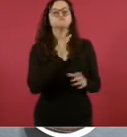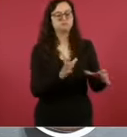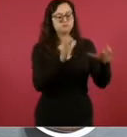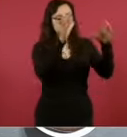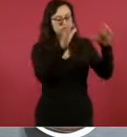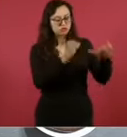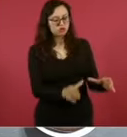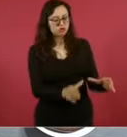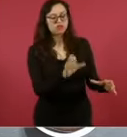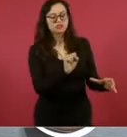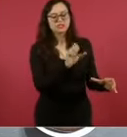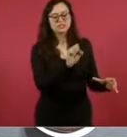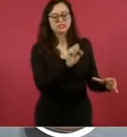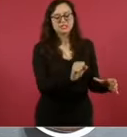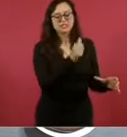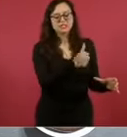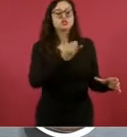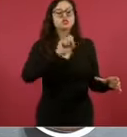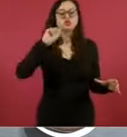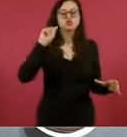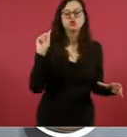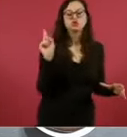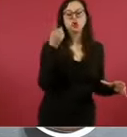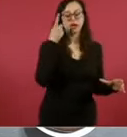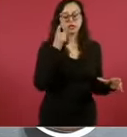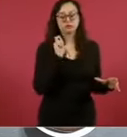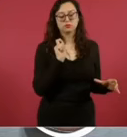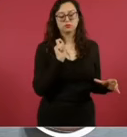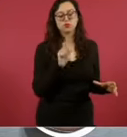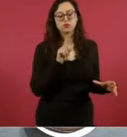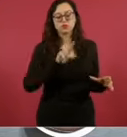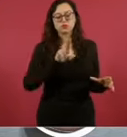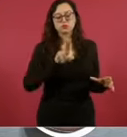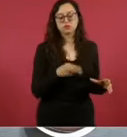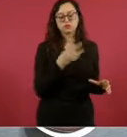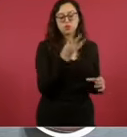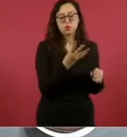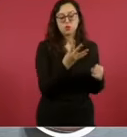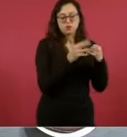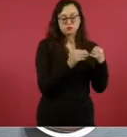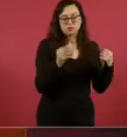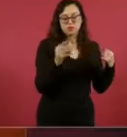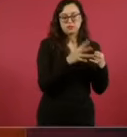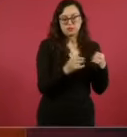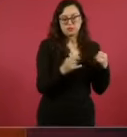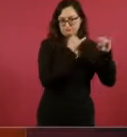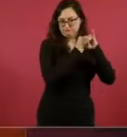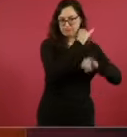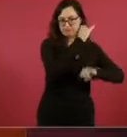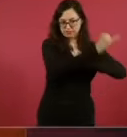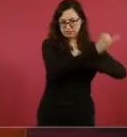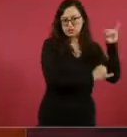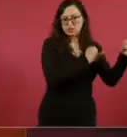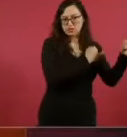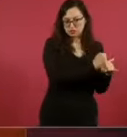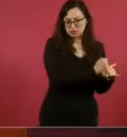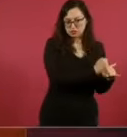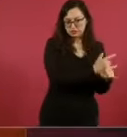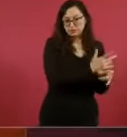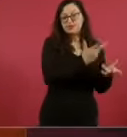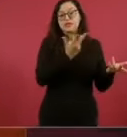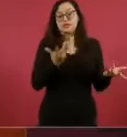dólares con 84 centavos. Esto nos lleva a informar que en el periodo anterior,